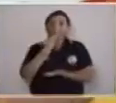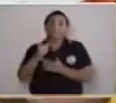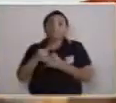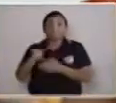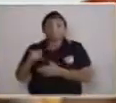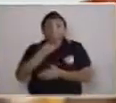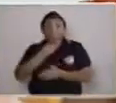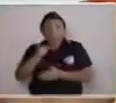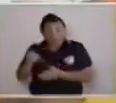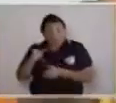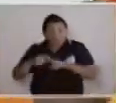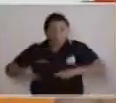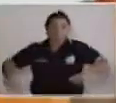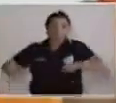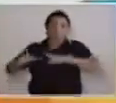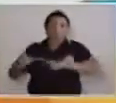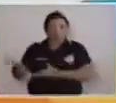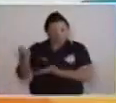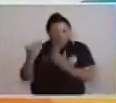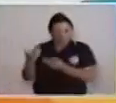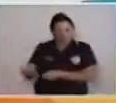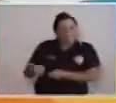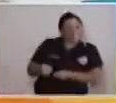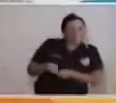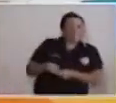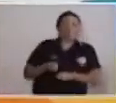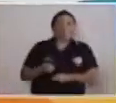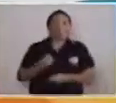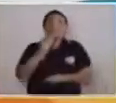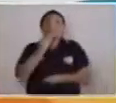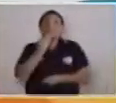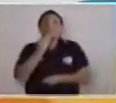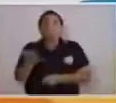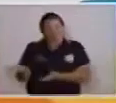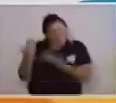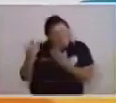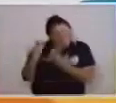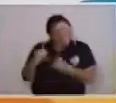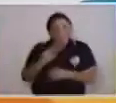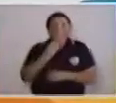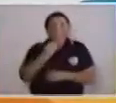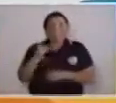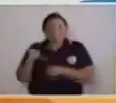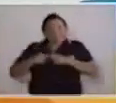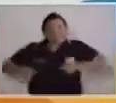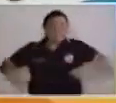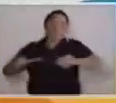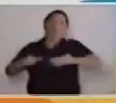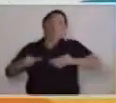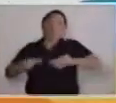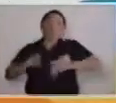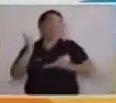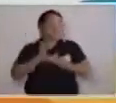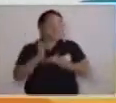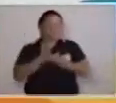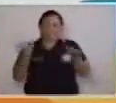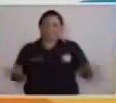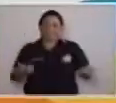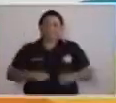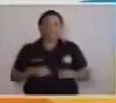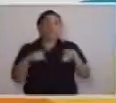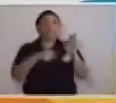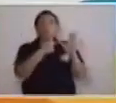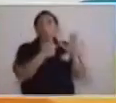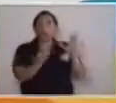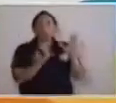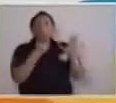Chivita! ¡Sal de ahí de ese lugar! ¡Sal de ahí, Chiva Chivita! ¡Sal de ahí de ese lugar! ¿Y